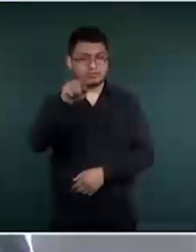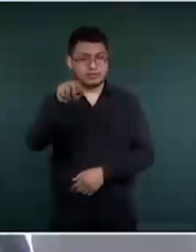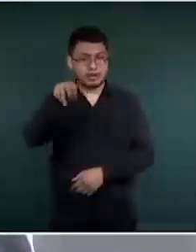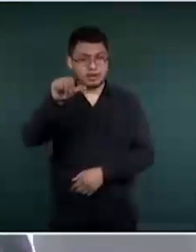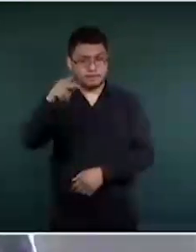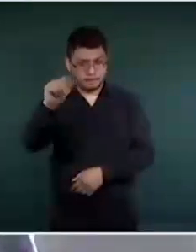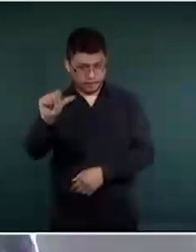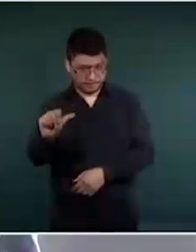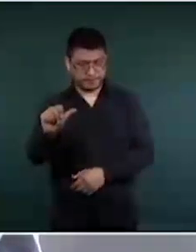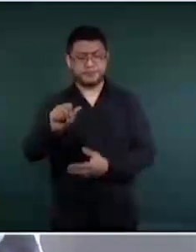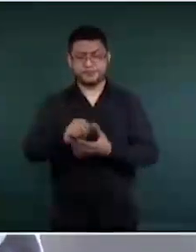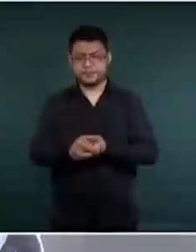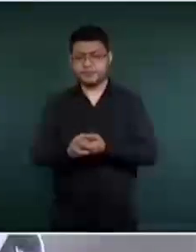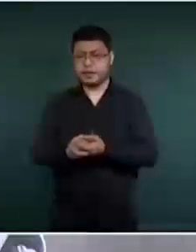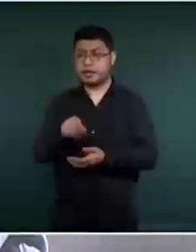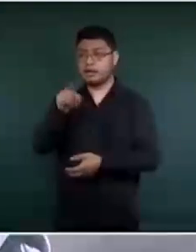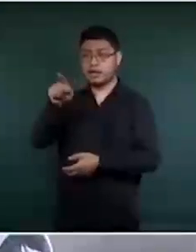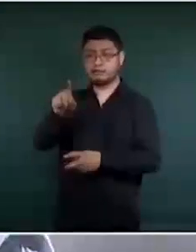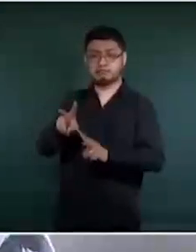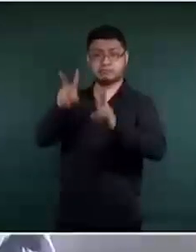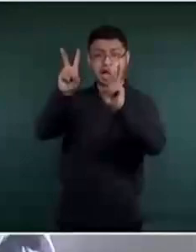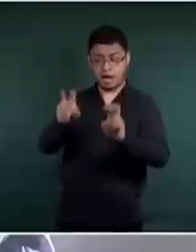Es un asunto de Estado.